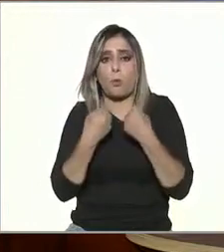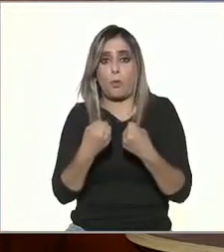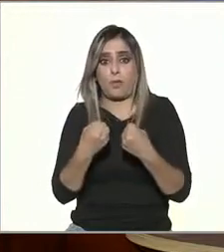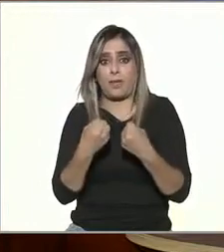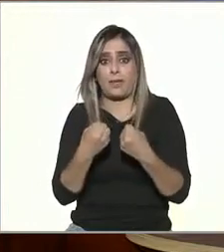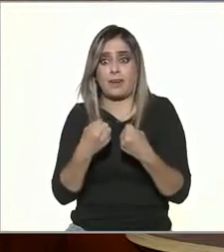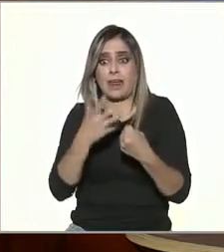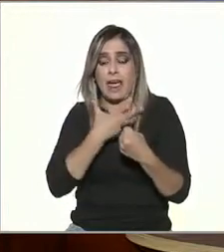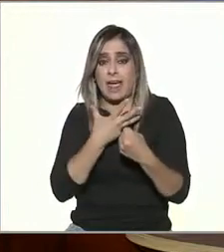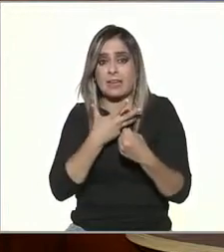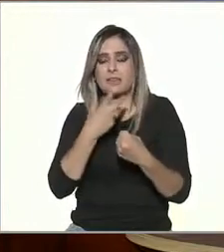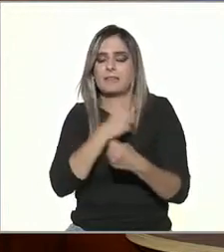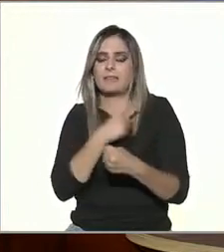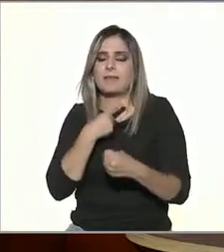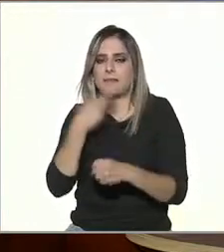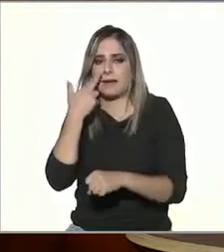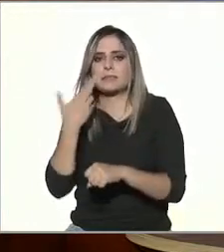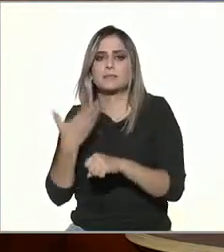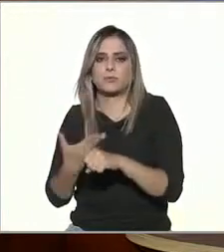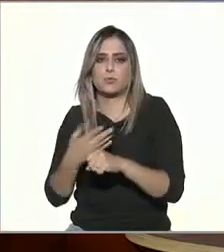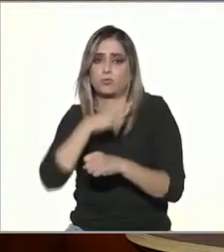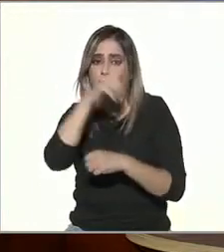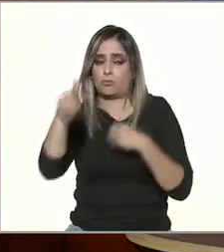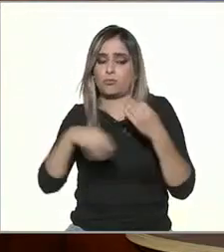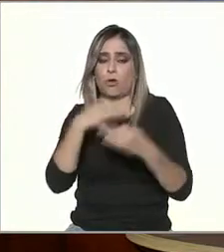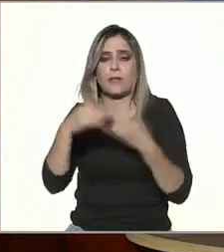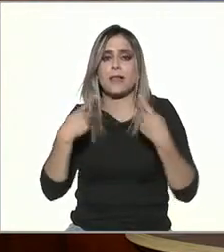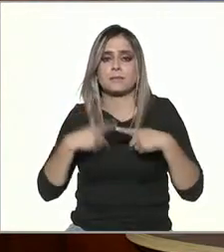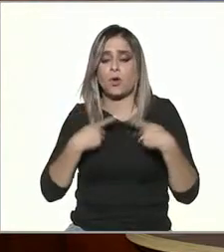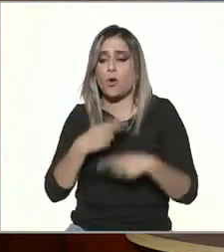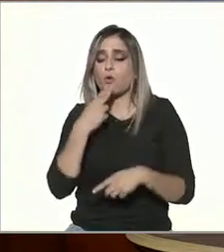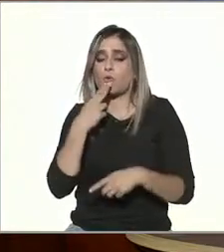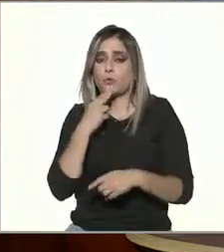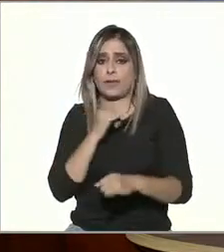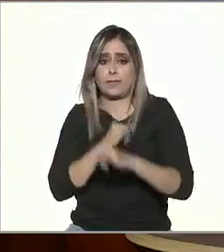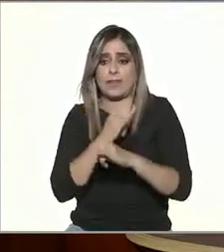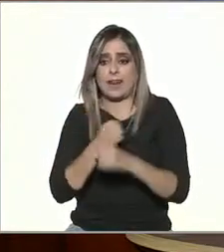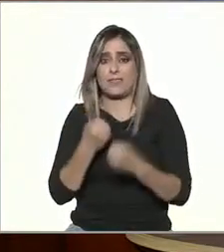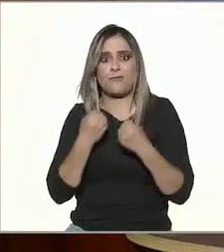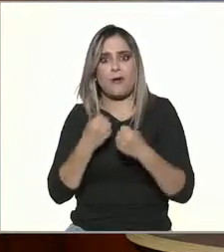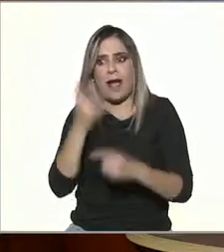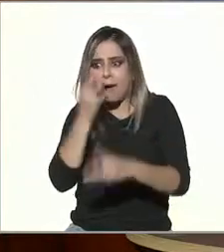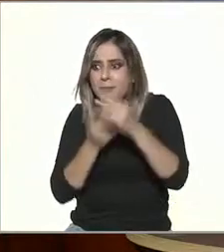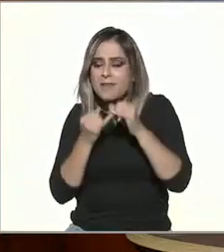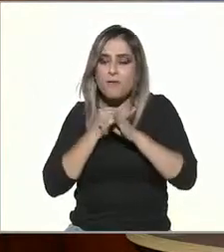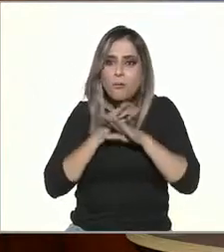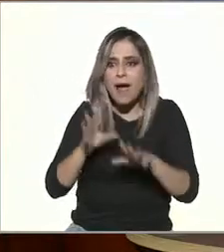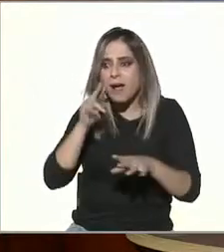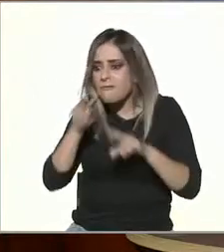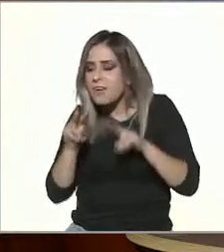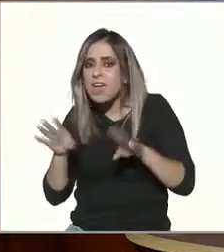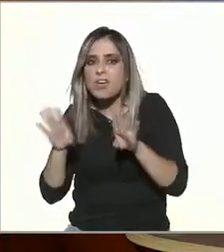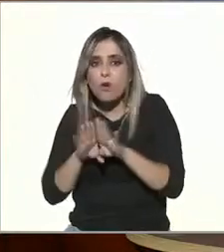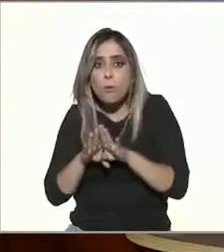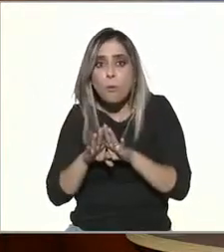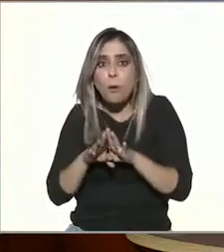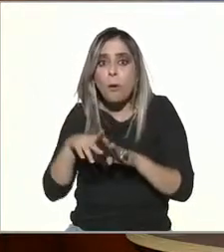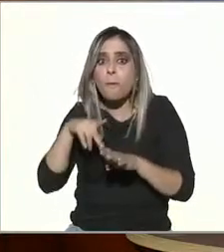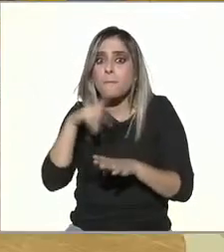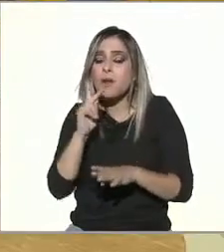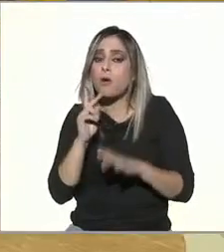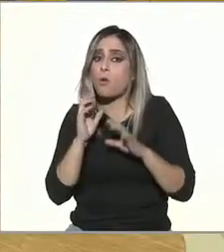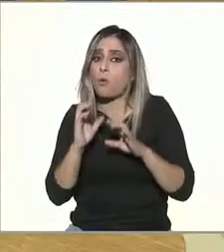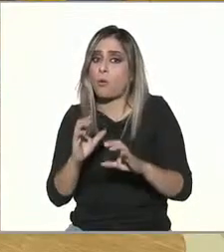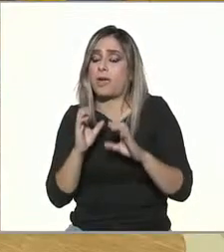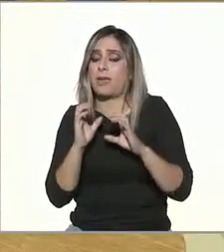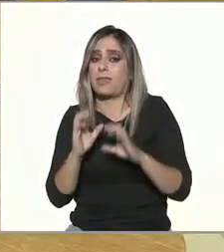responsabilidad y como usuarios también tenemos una gran responsabilidad con el uso de esta gran herramienta que es internet ¿se borra lo que subimos a las